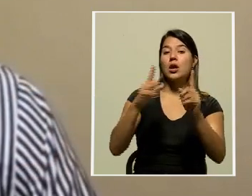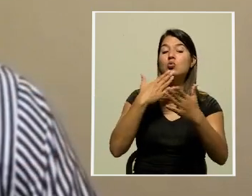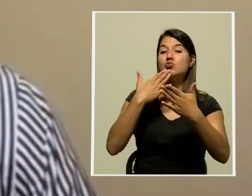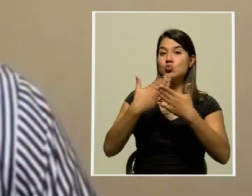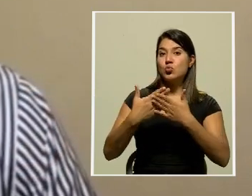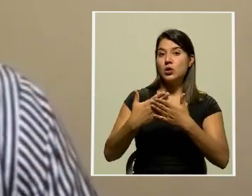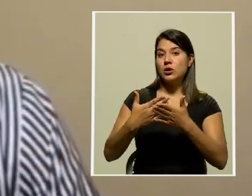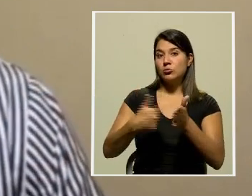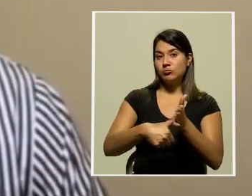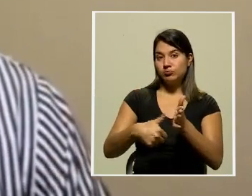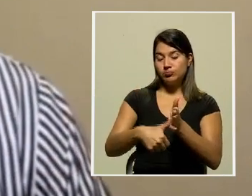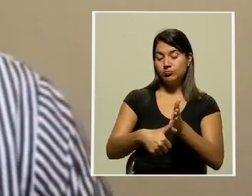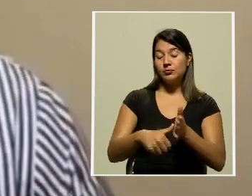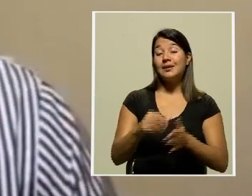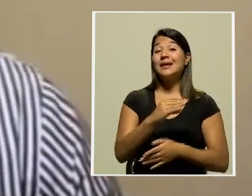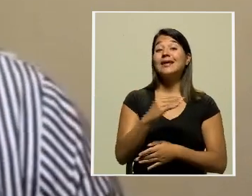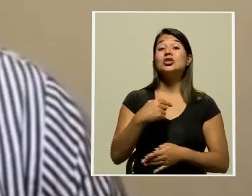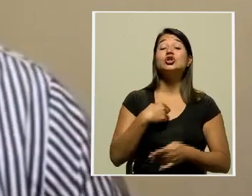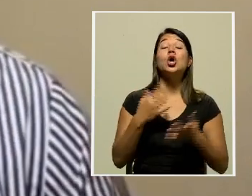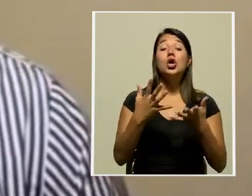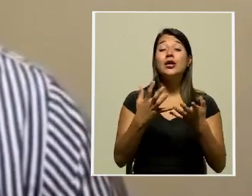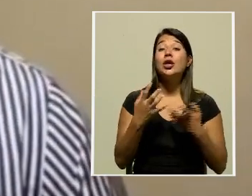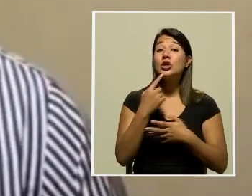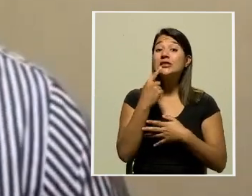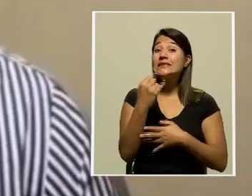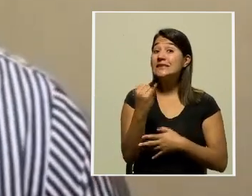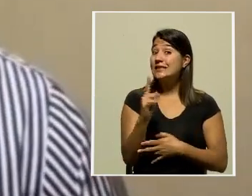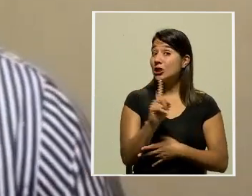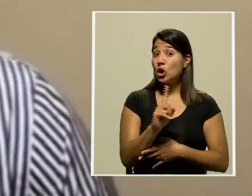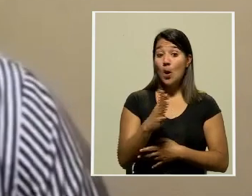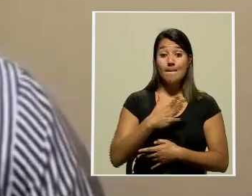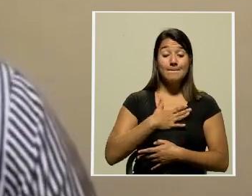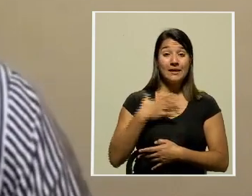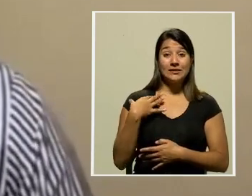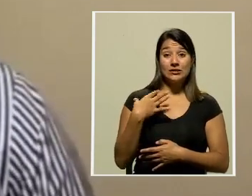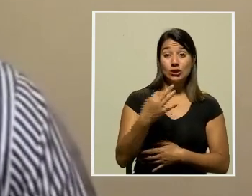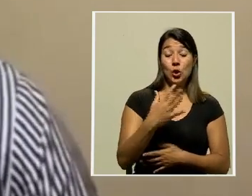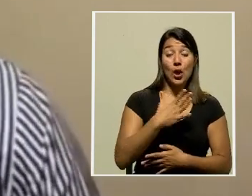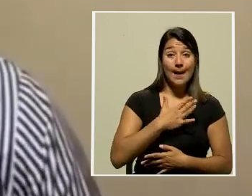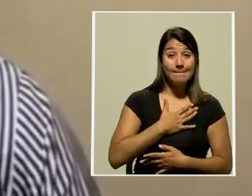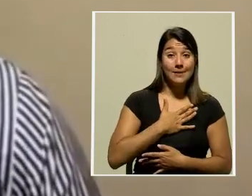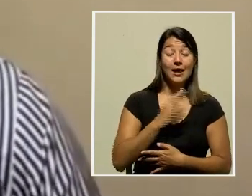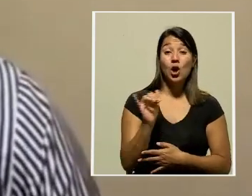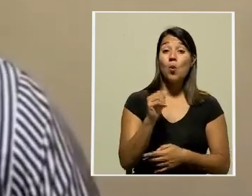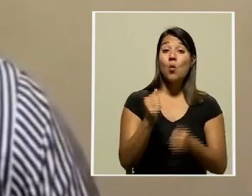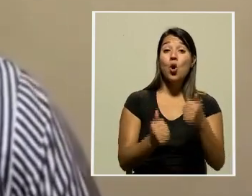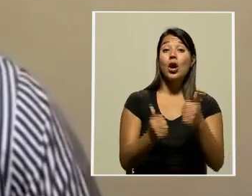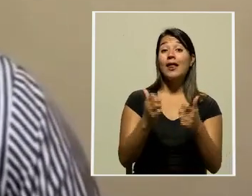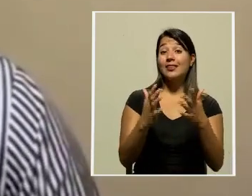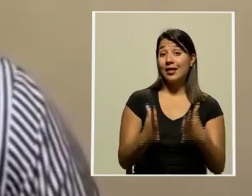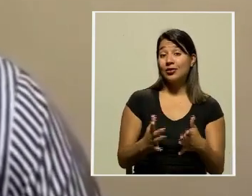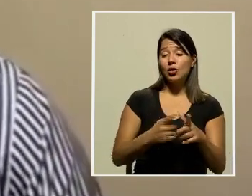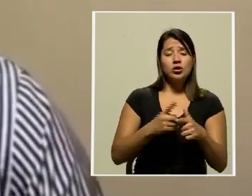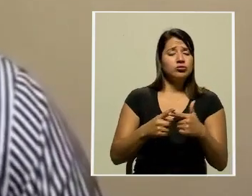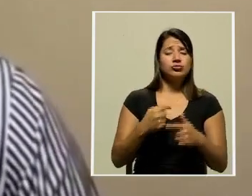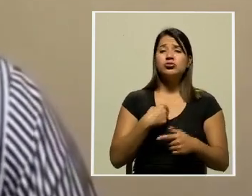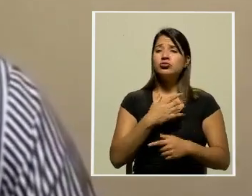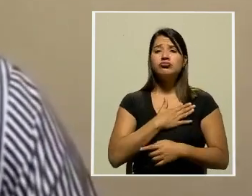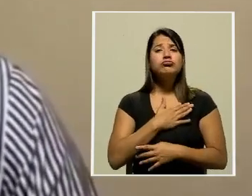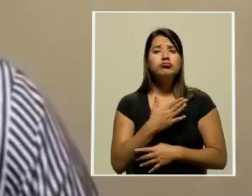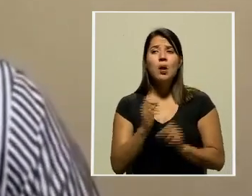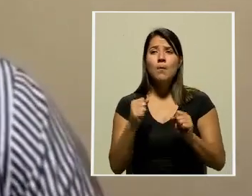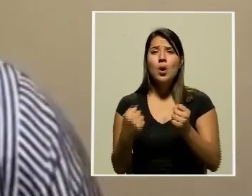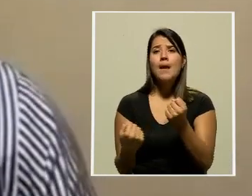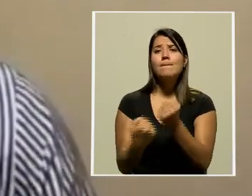y ahí debo decirles que si no soy yo la persona que logra crear ese consenso, estoy dispuesto a